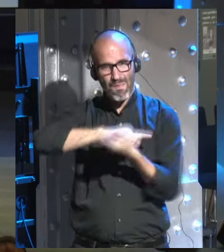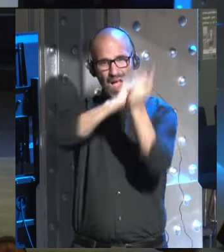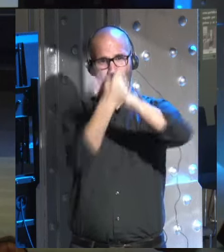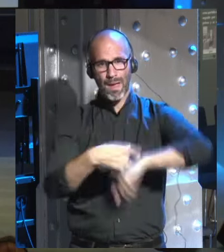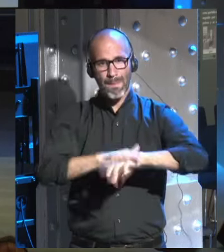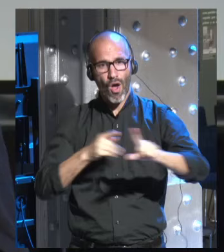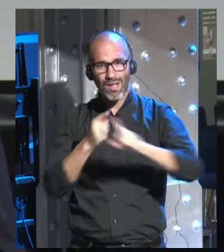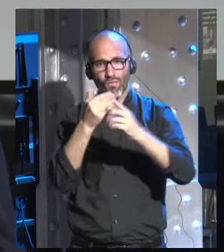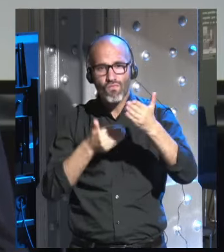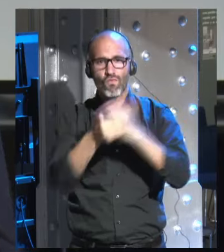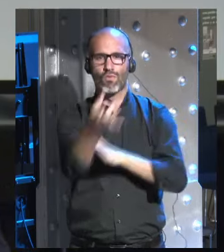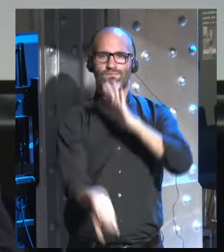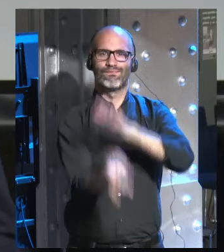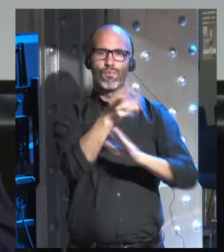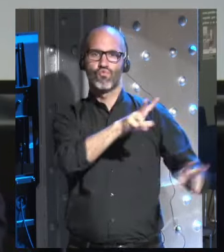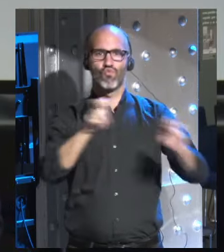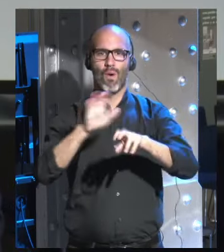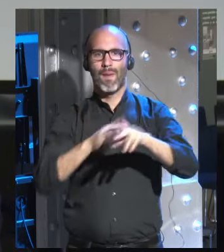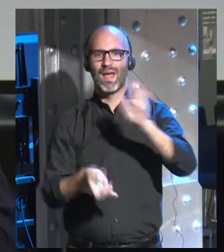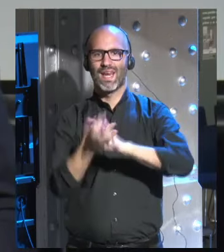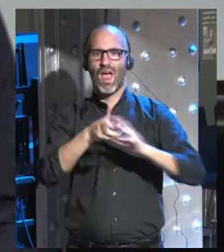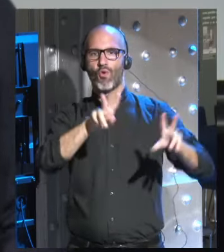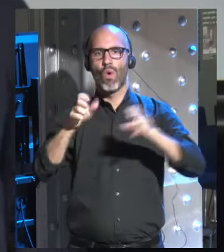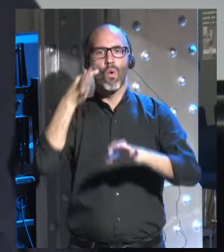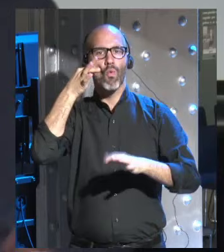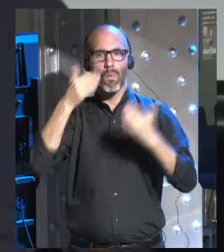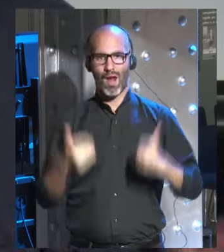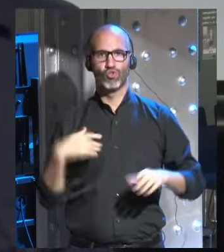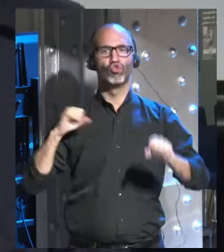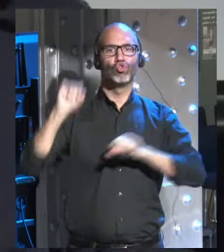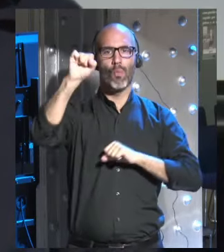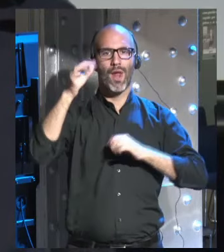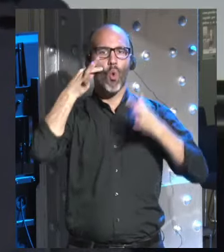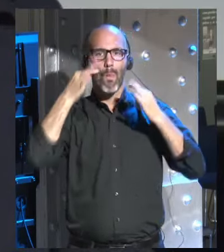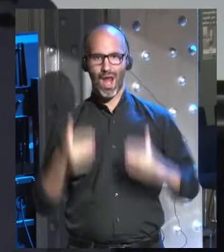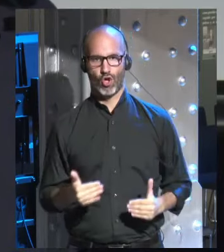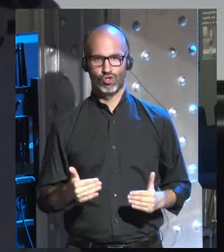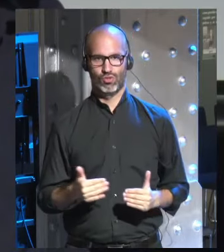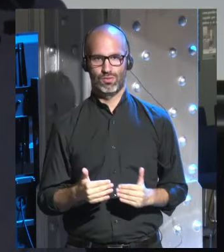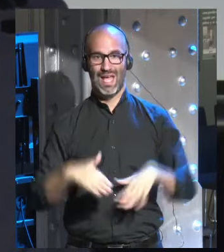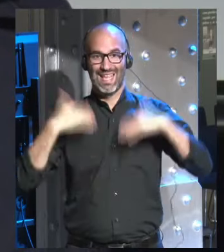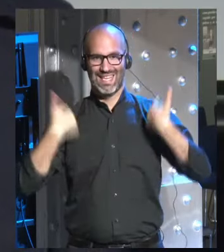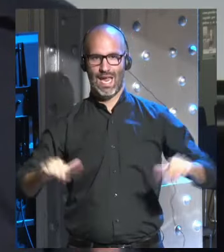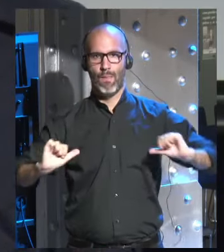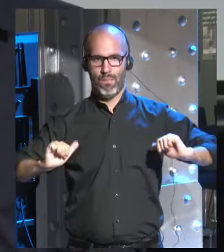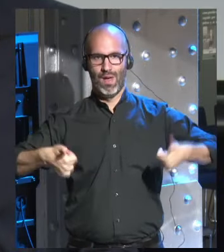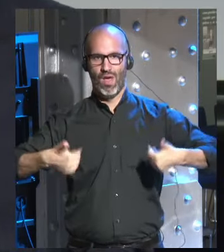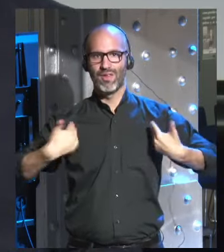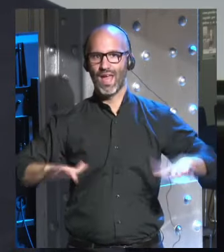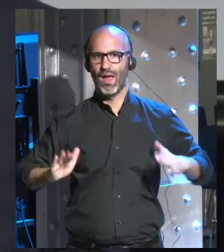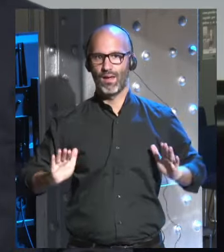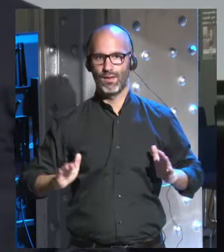organismos, incluyendo nuevos tipos de humanos, superhumanos. ¿Ya estamos empezando a hacerlo?